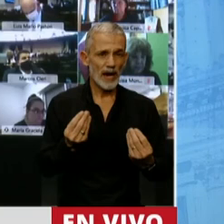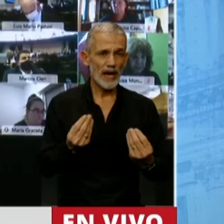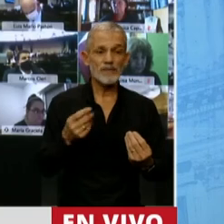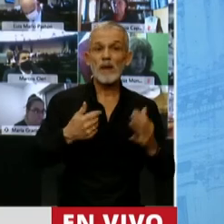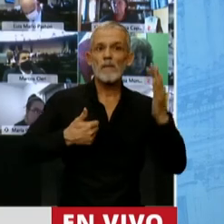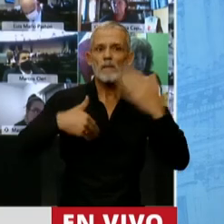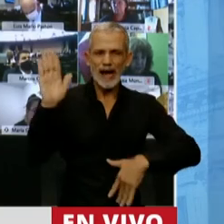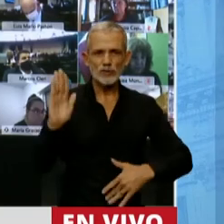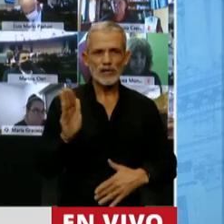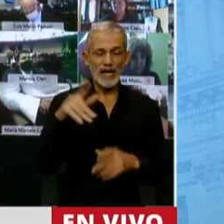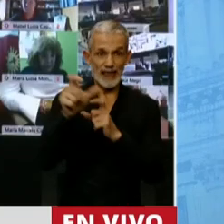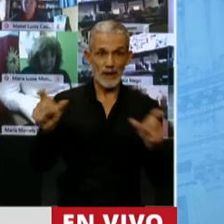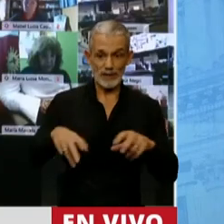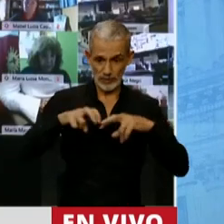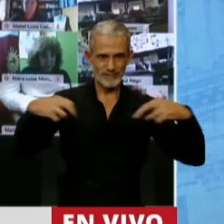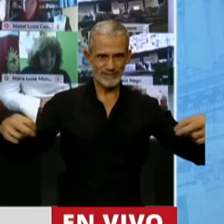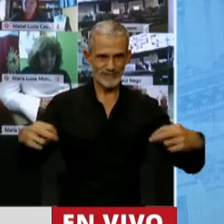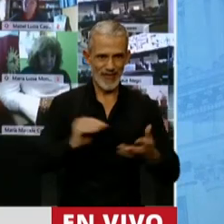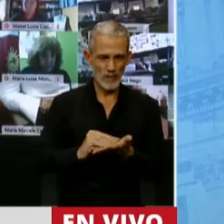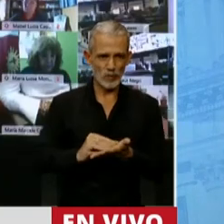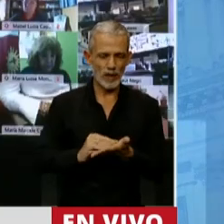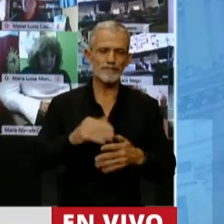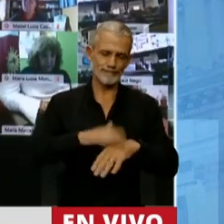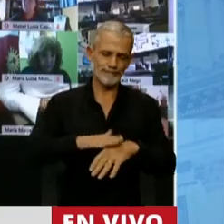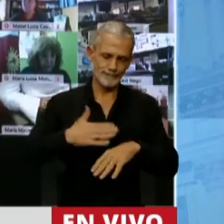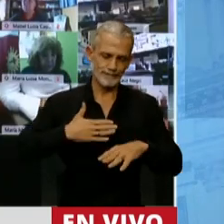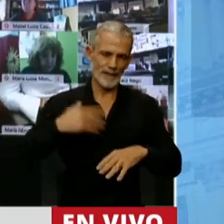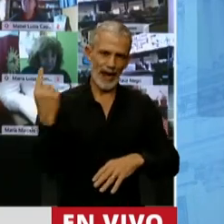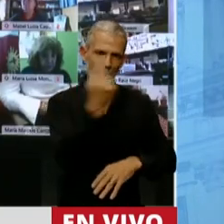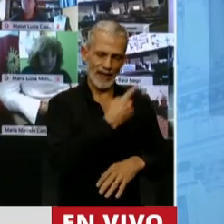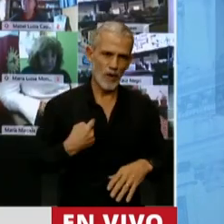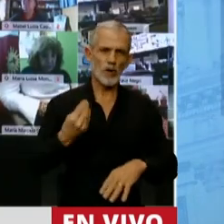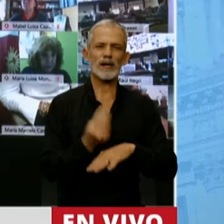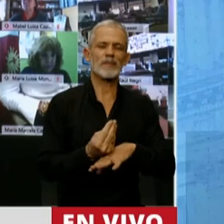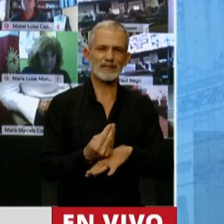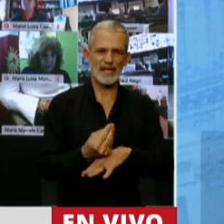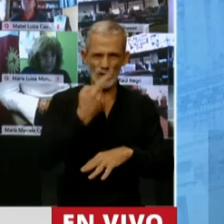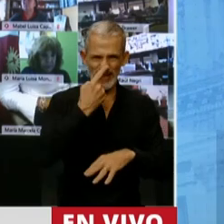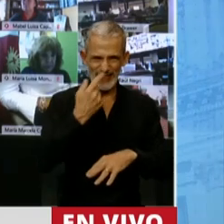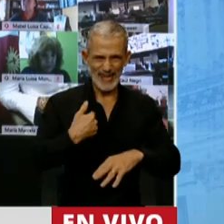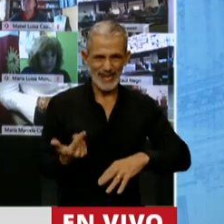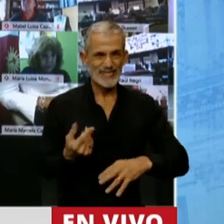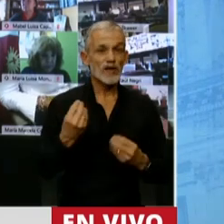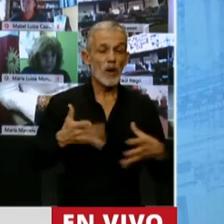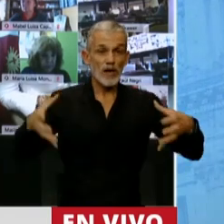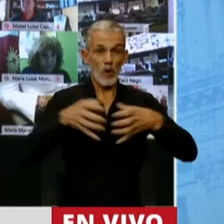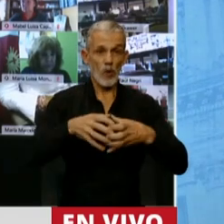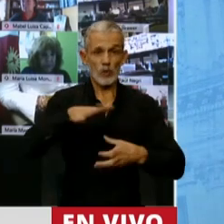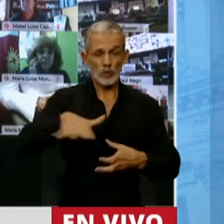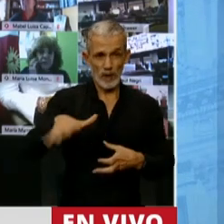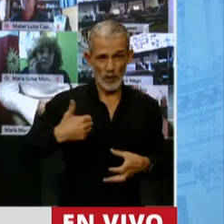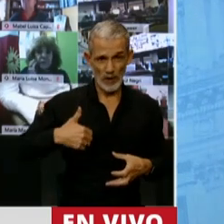menos la mayoría de quienes estamos acá sentados, asumamos la representación de los intereses del conjunto del pueblo